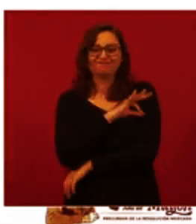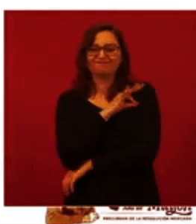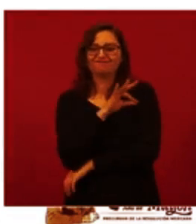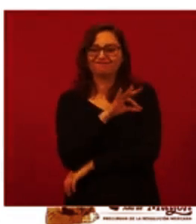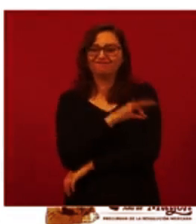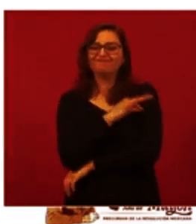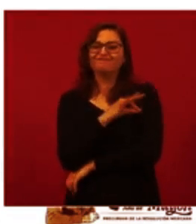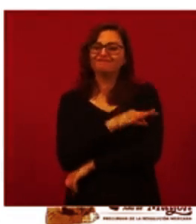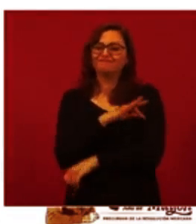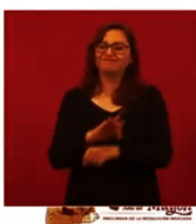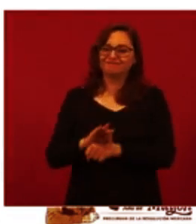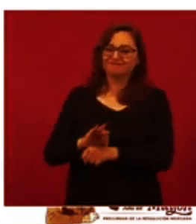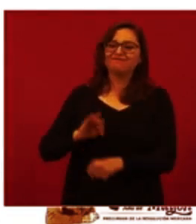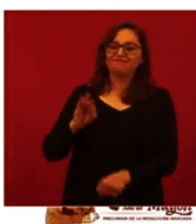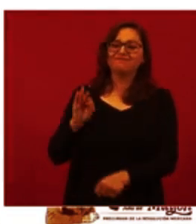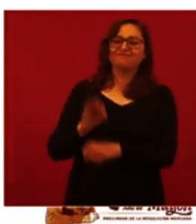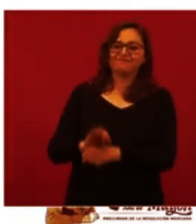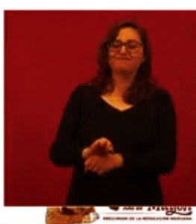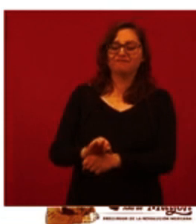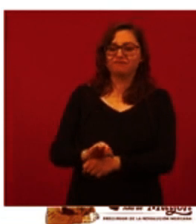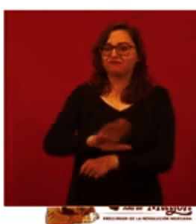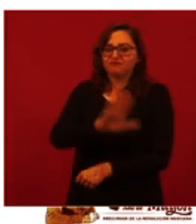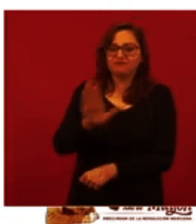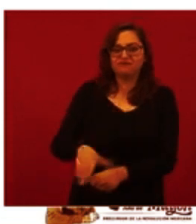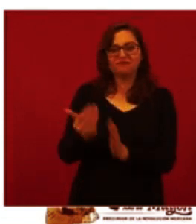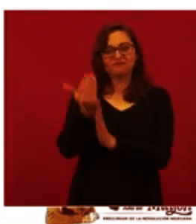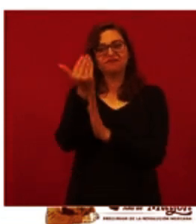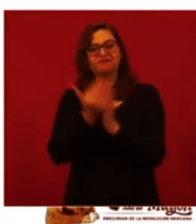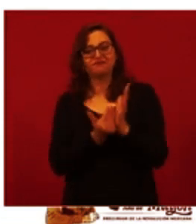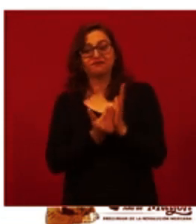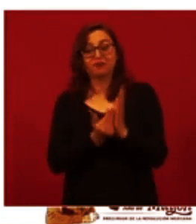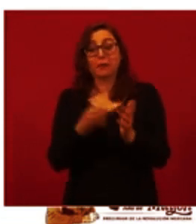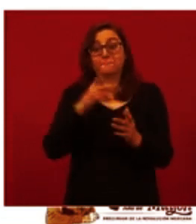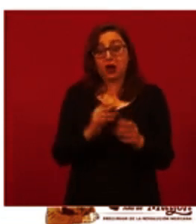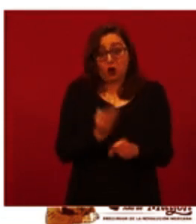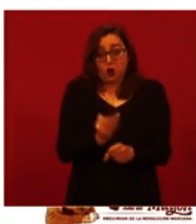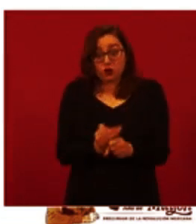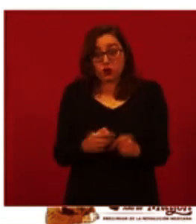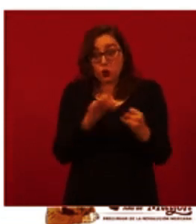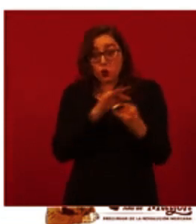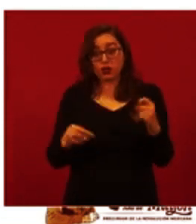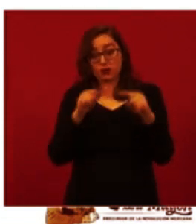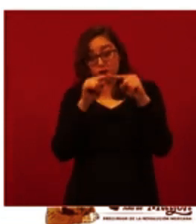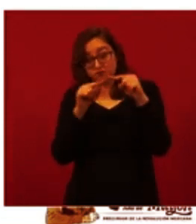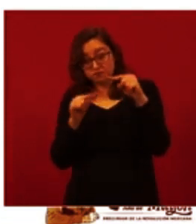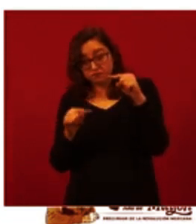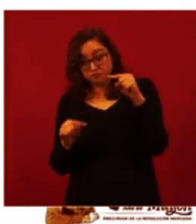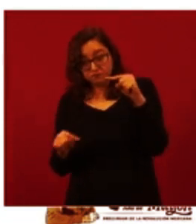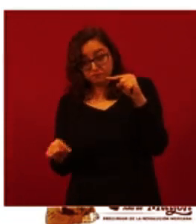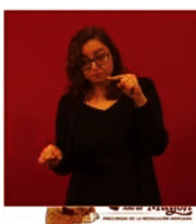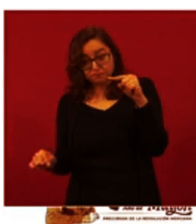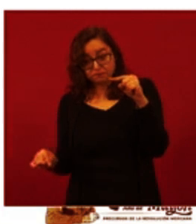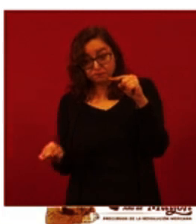vacunada en una proporción alta. Pero veamos ahora el punto final en el lado derecho de esa línea, de esa